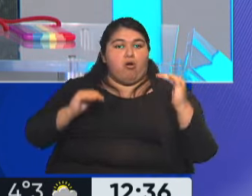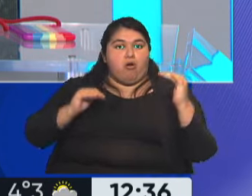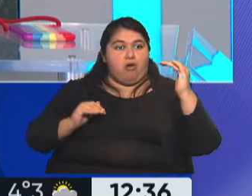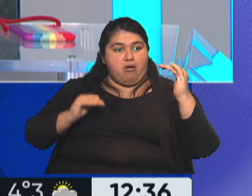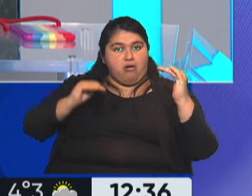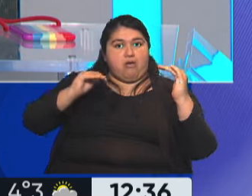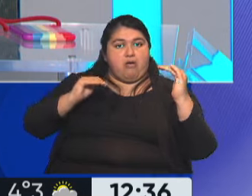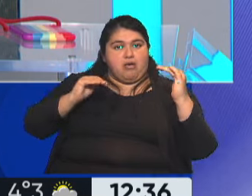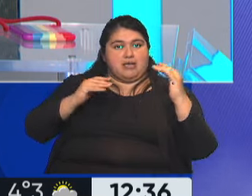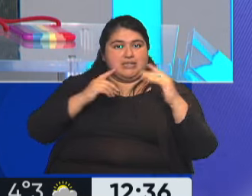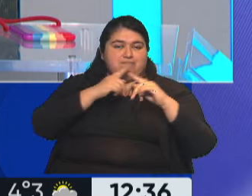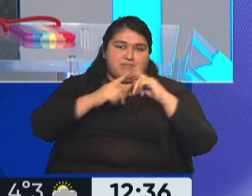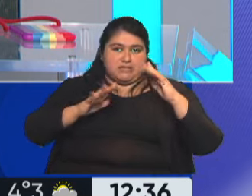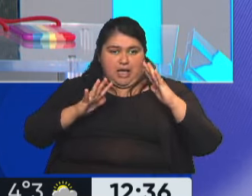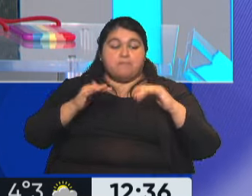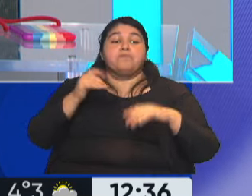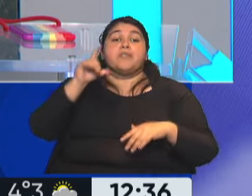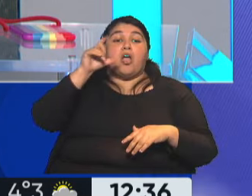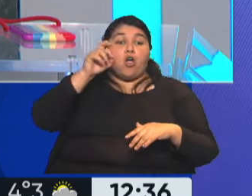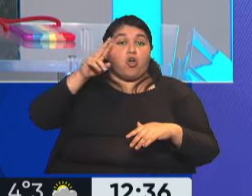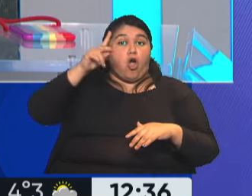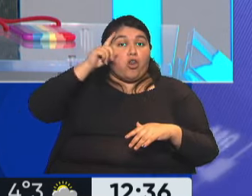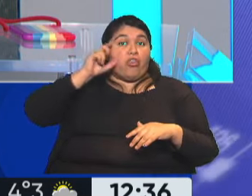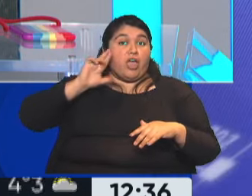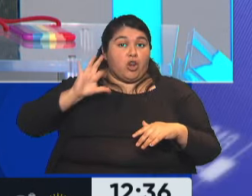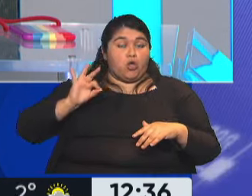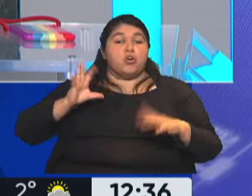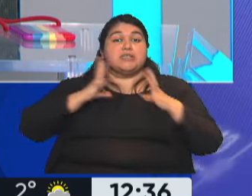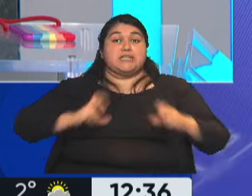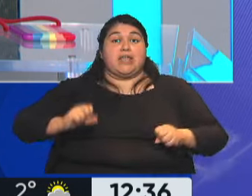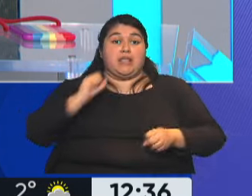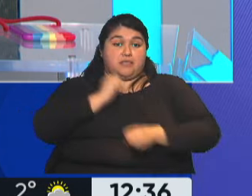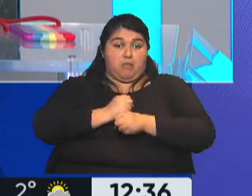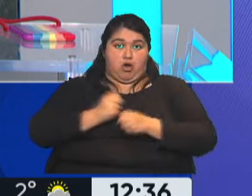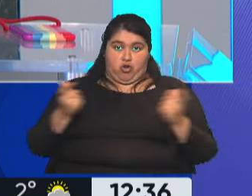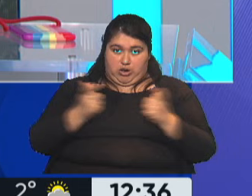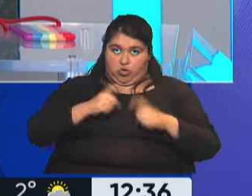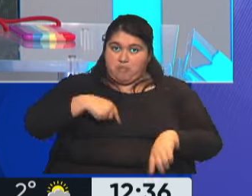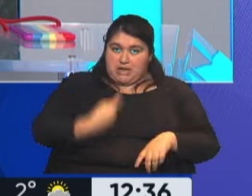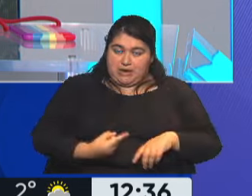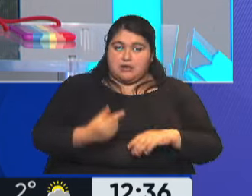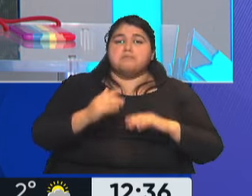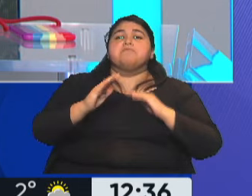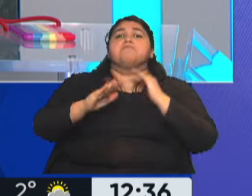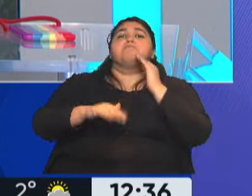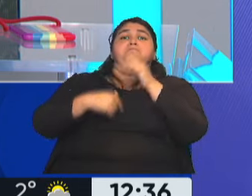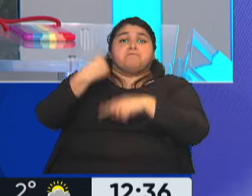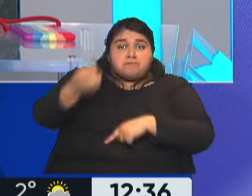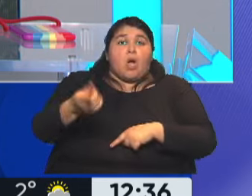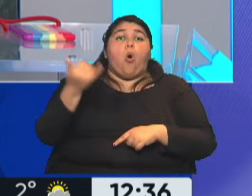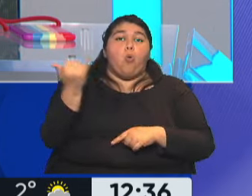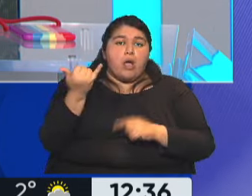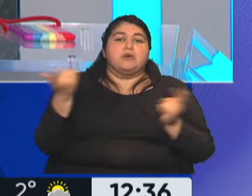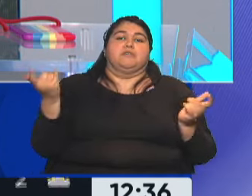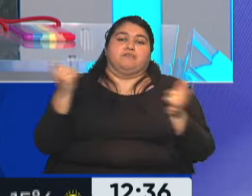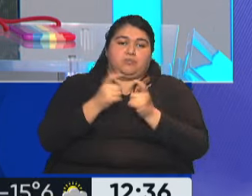primero los recibe Cordero en la Secretaría del Trabajo, mañana martes y después el jueves ya los va a recibir